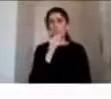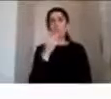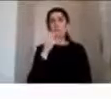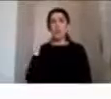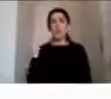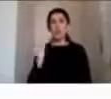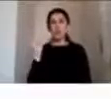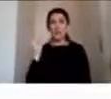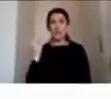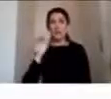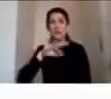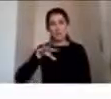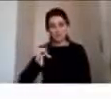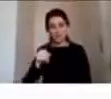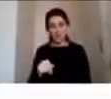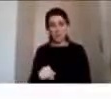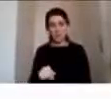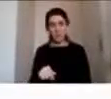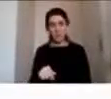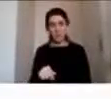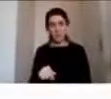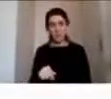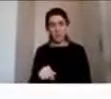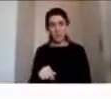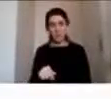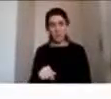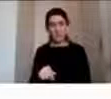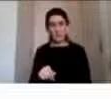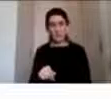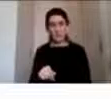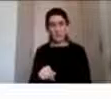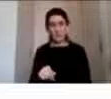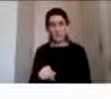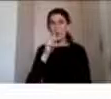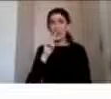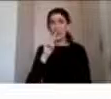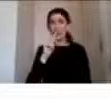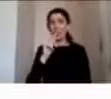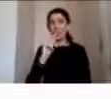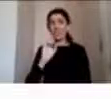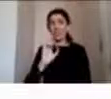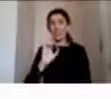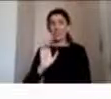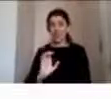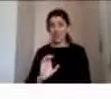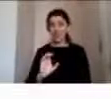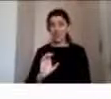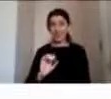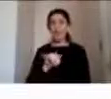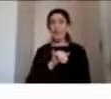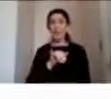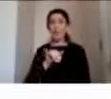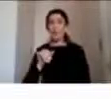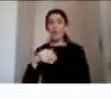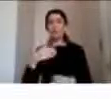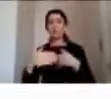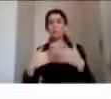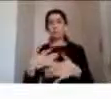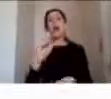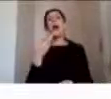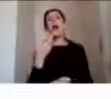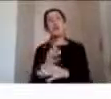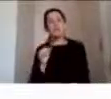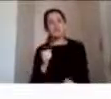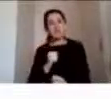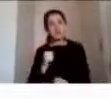yo más veo de mis pacientes con TEC es precisamente esto posterior a la lesión hay una tendencia a más sintomatología ansiosa a cambios